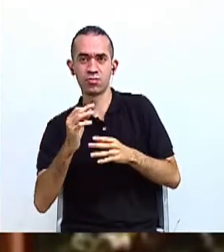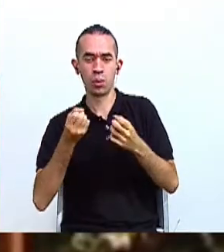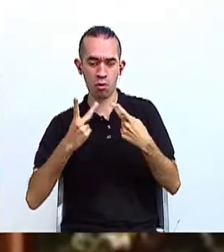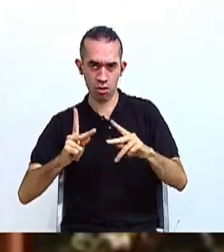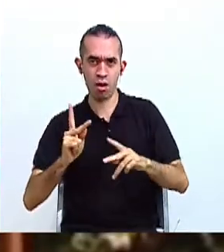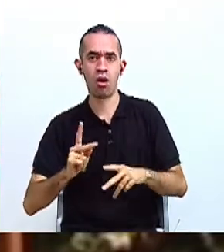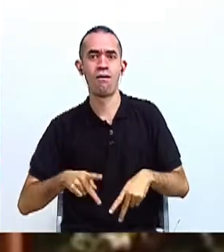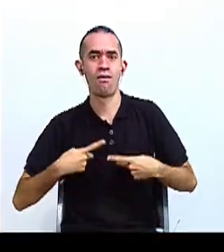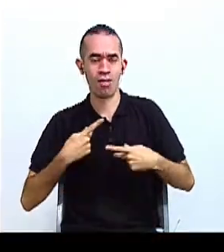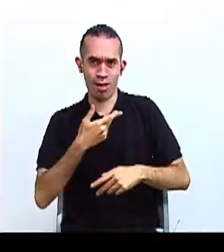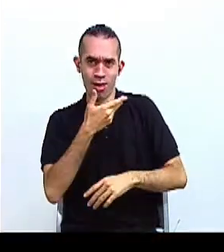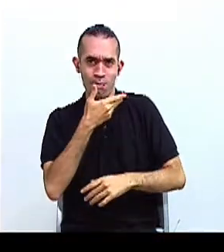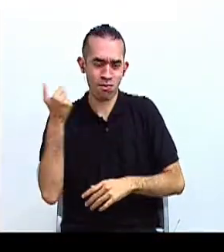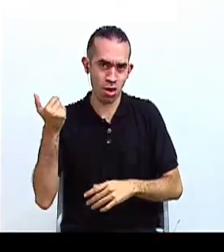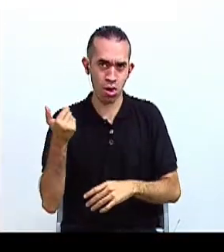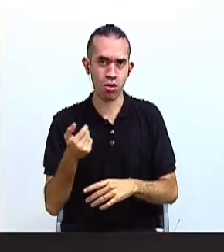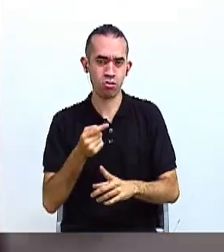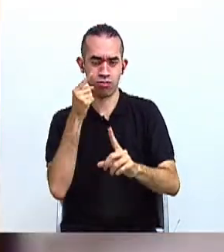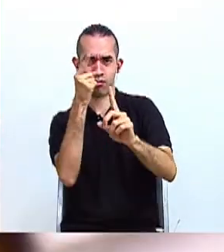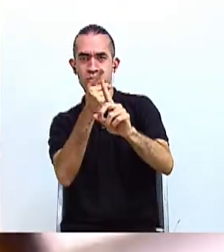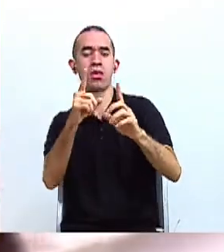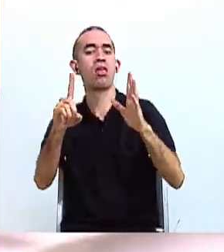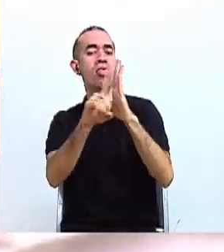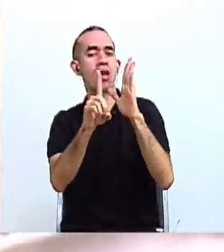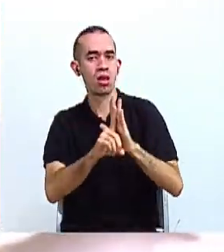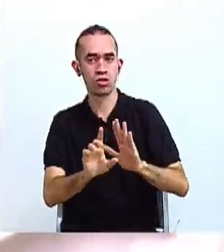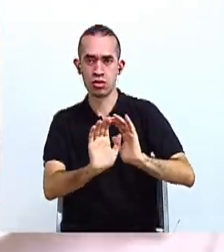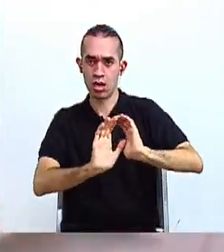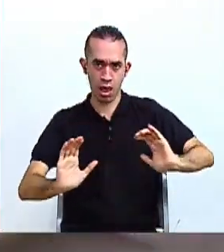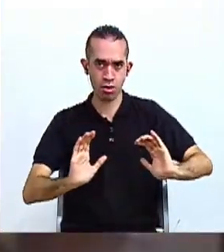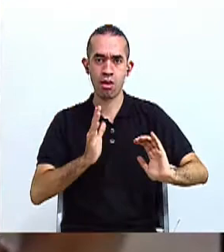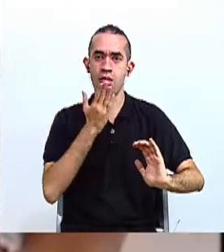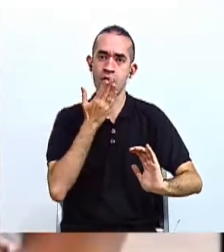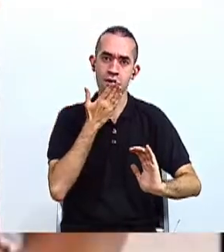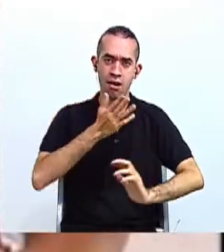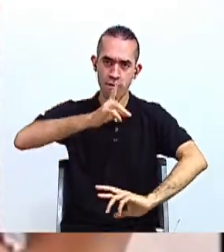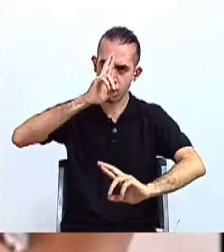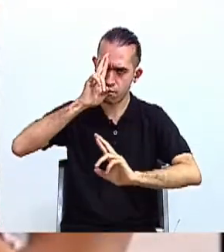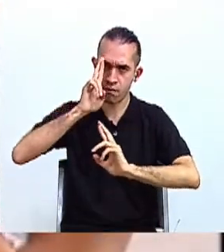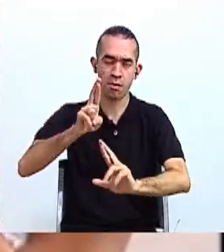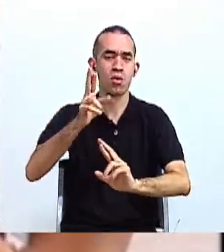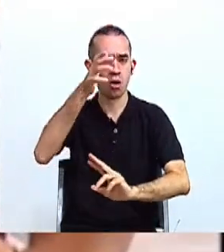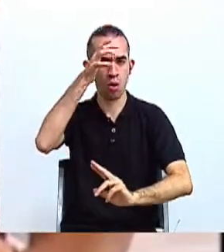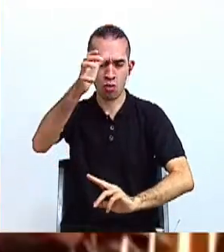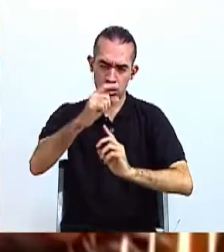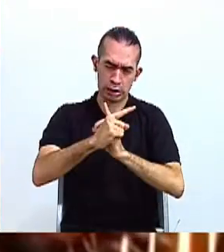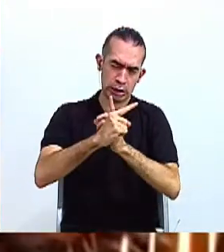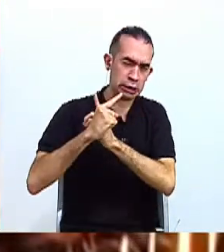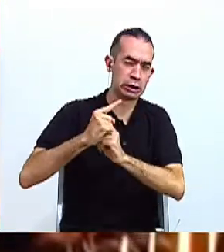Por el cumplimiento pleno de los derechos de la niñez indígena y el respeto de su cultura.